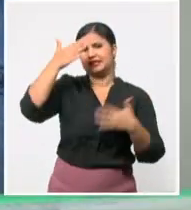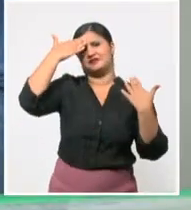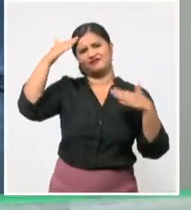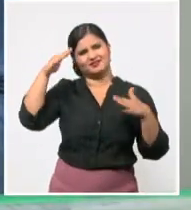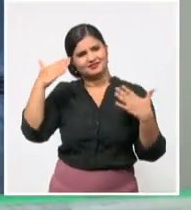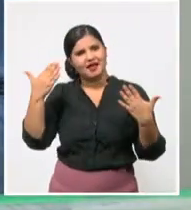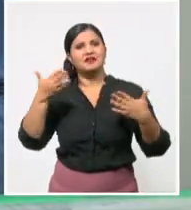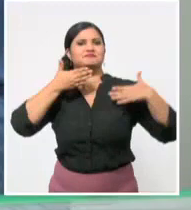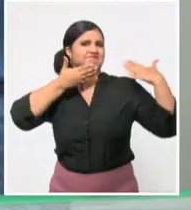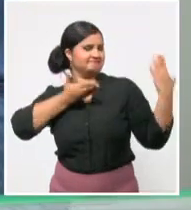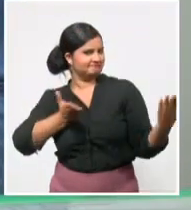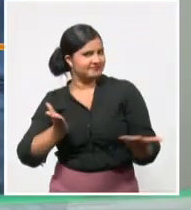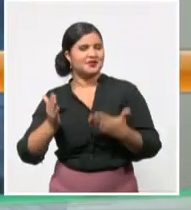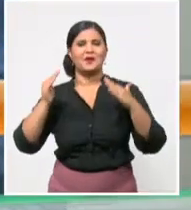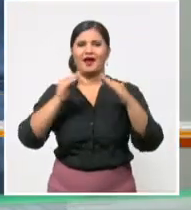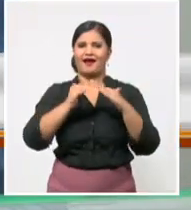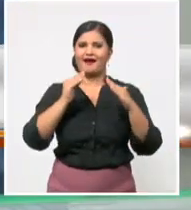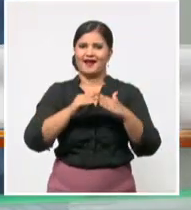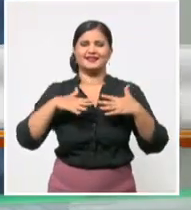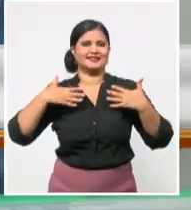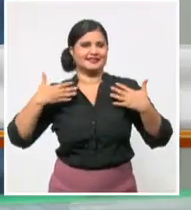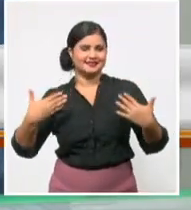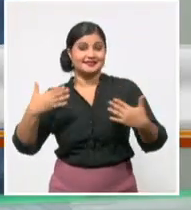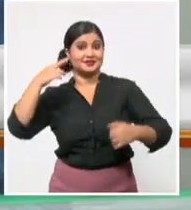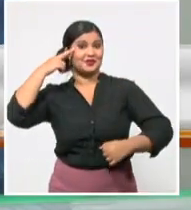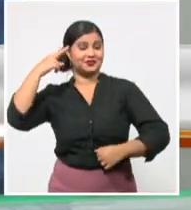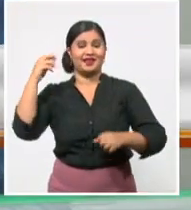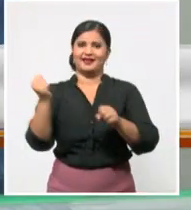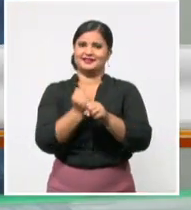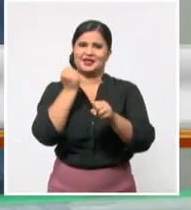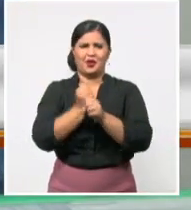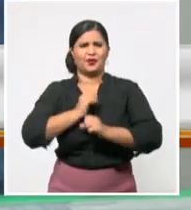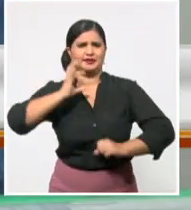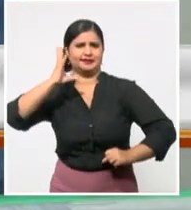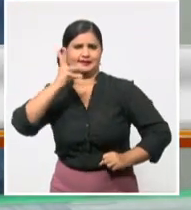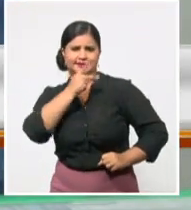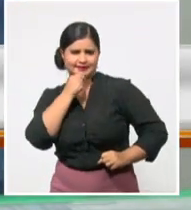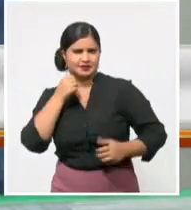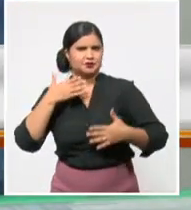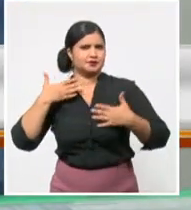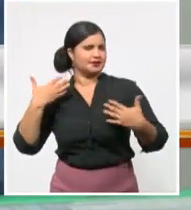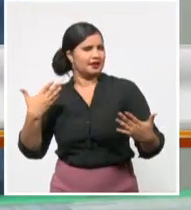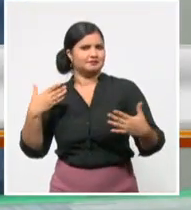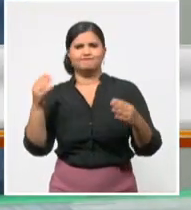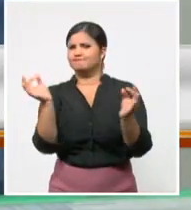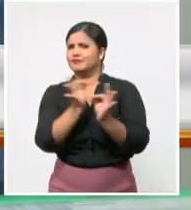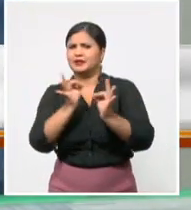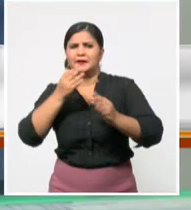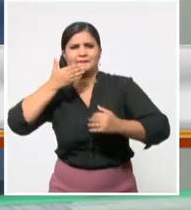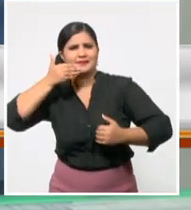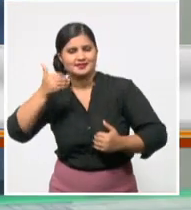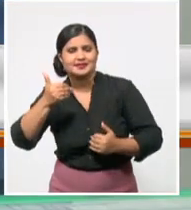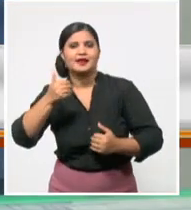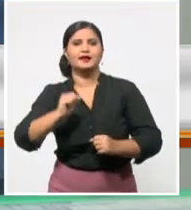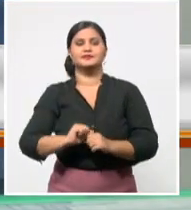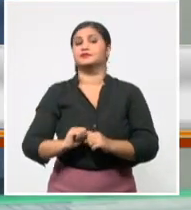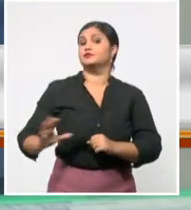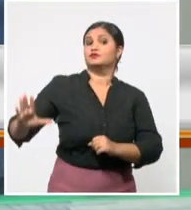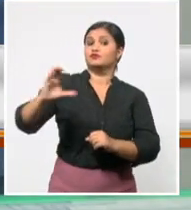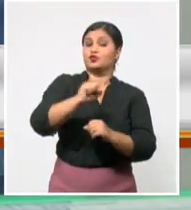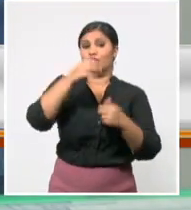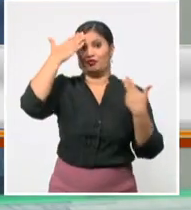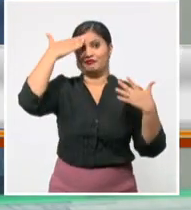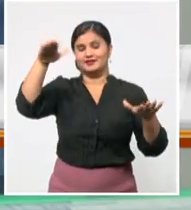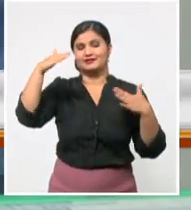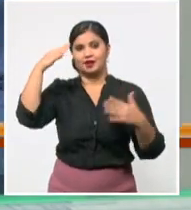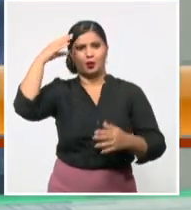Bienvenidos a casa y expresarles a todos ustedes el nombre del general de ejército de nuestro partido. Del